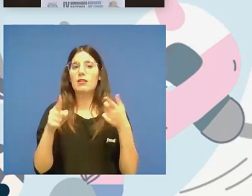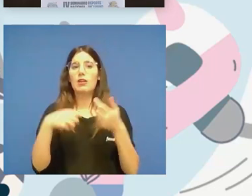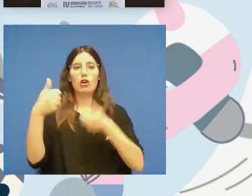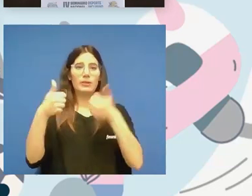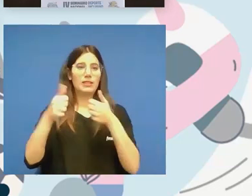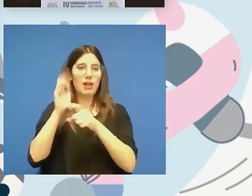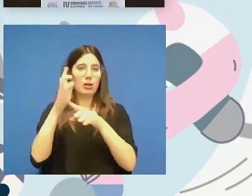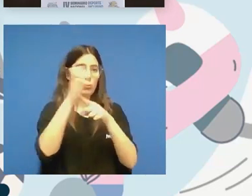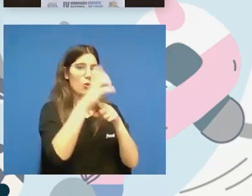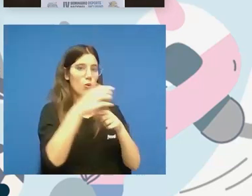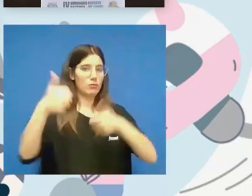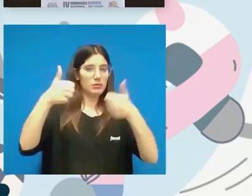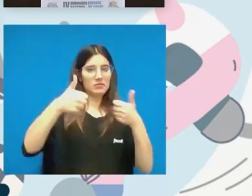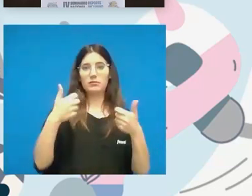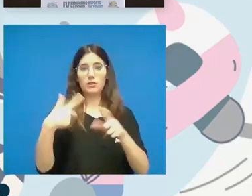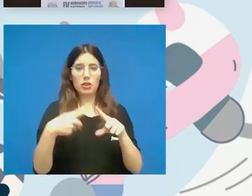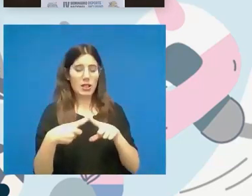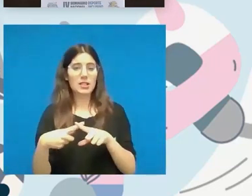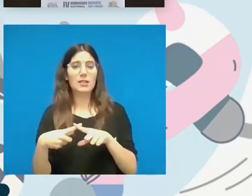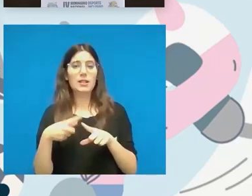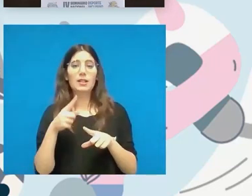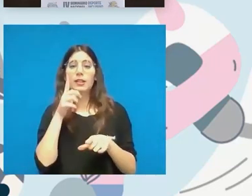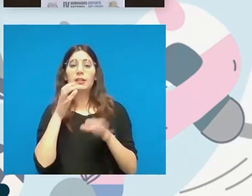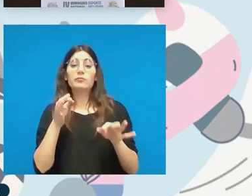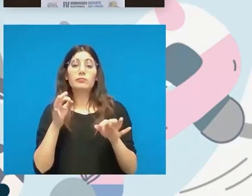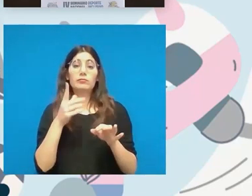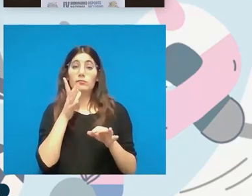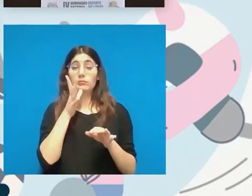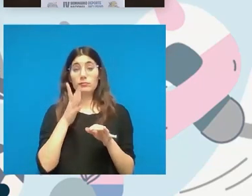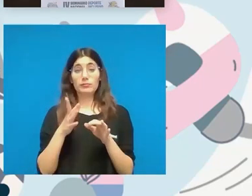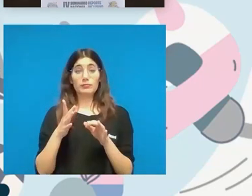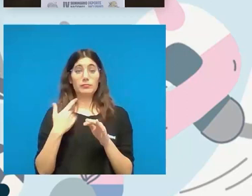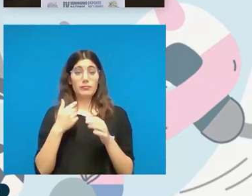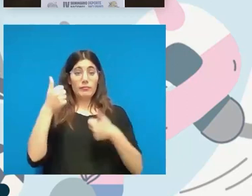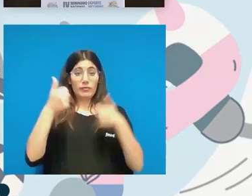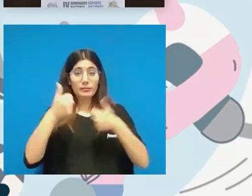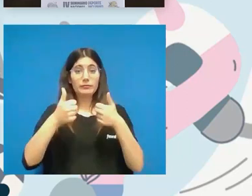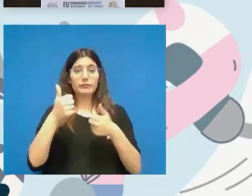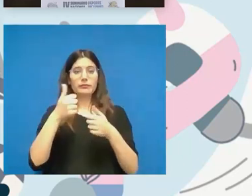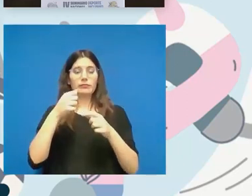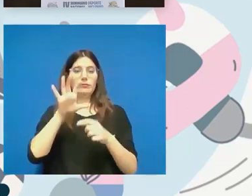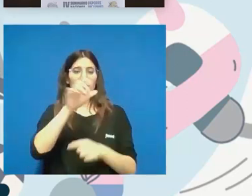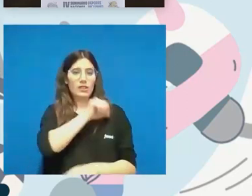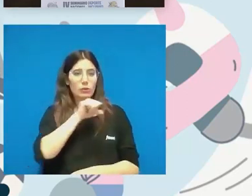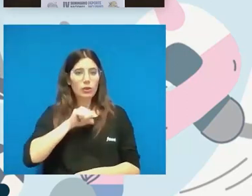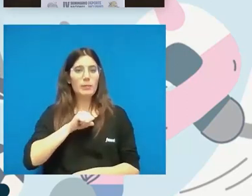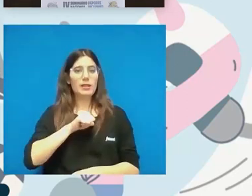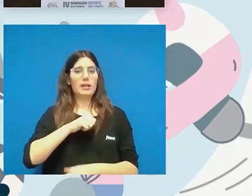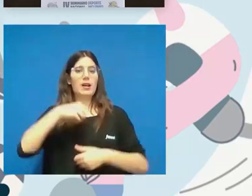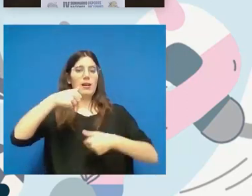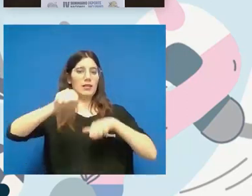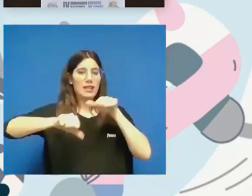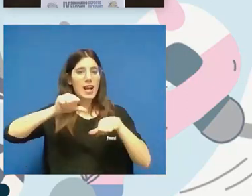clubes en fin todo lo que es la competición autonómica campeonatos autonómicos vamos como selecciones a campeonatos de